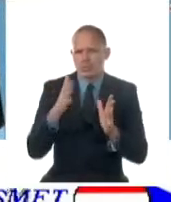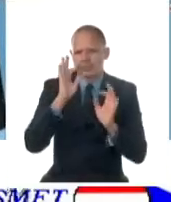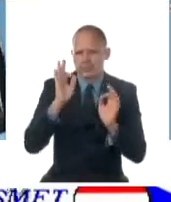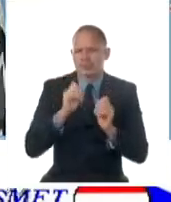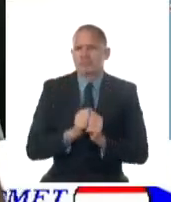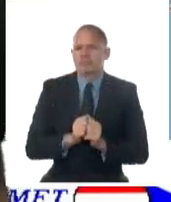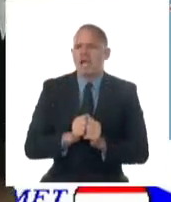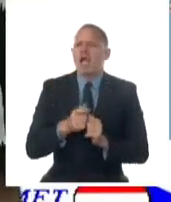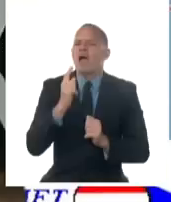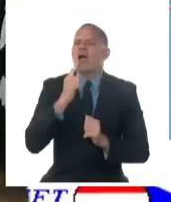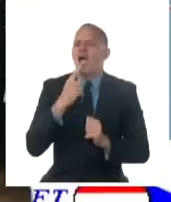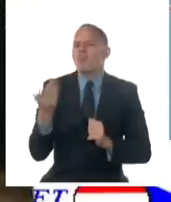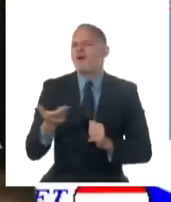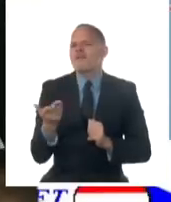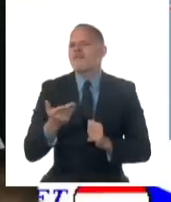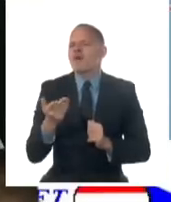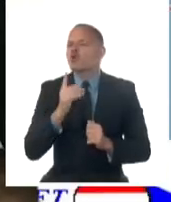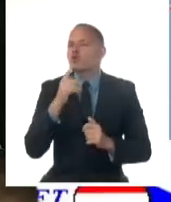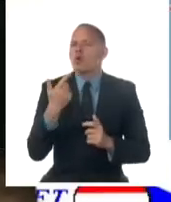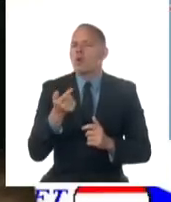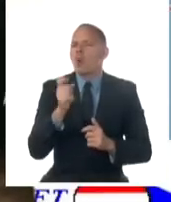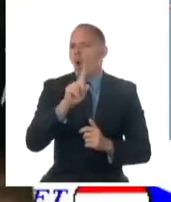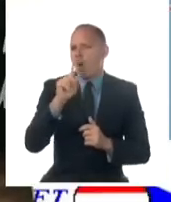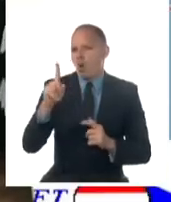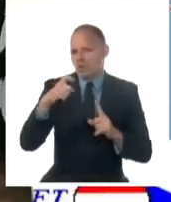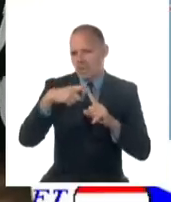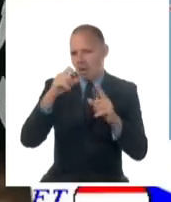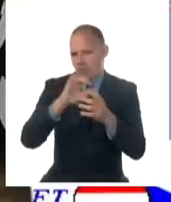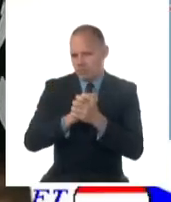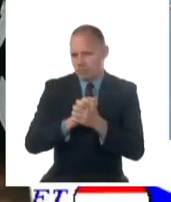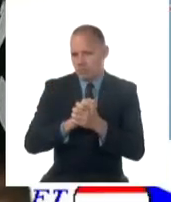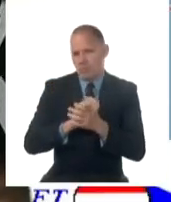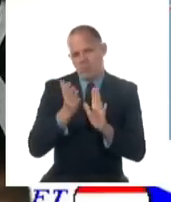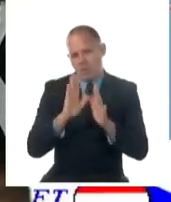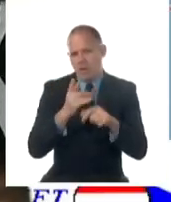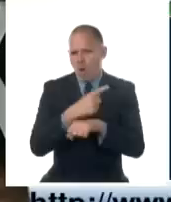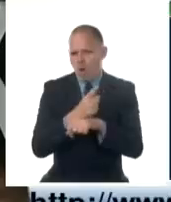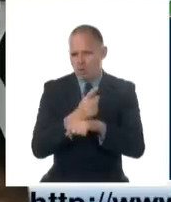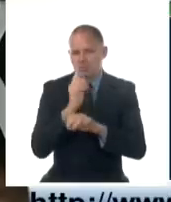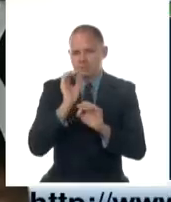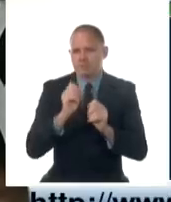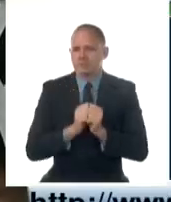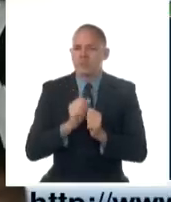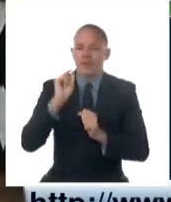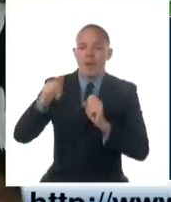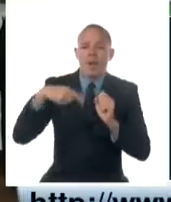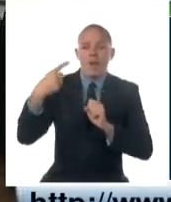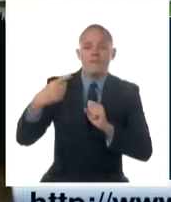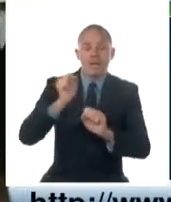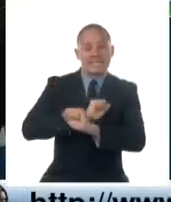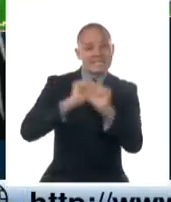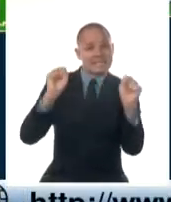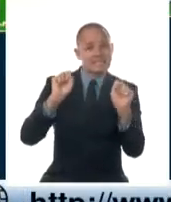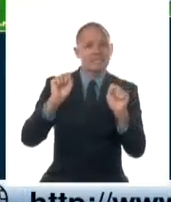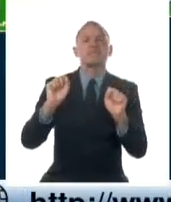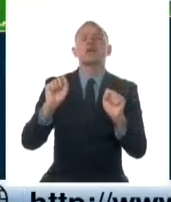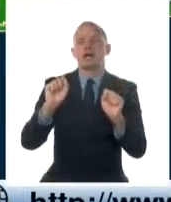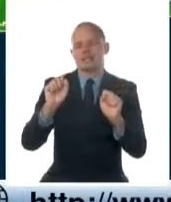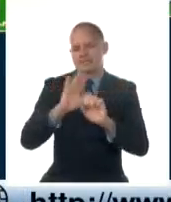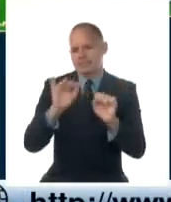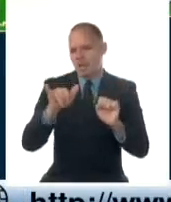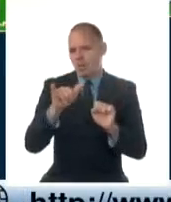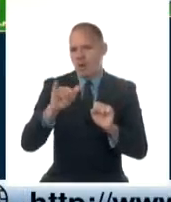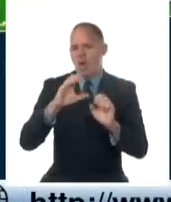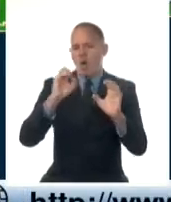a 11 kilómetros por hora en estos momentos. Por eso se pronostica para mañana un amanecer con cielos parcialmente nublados en la parte